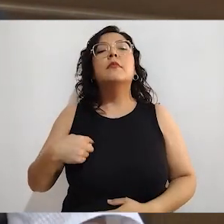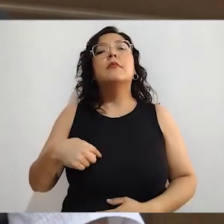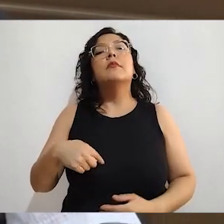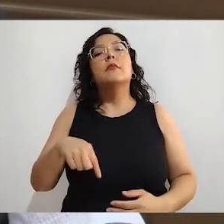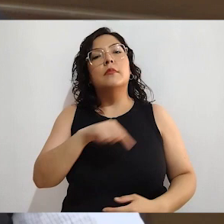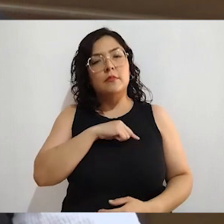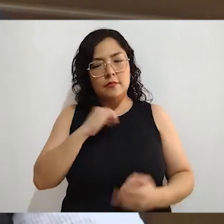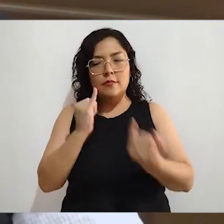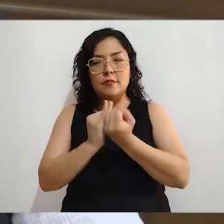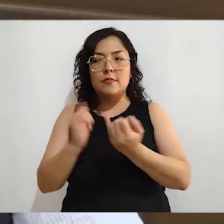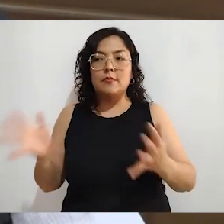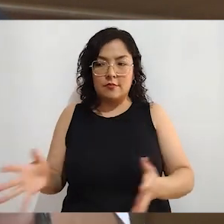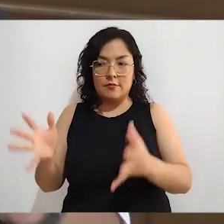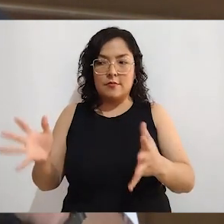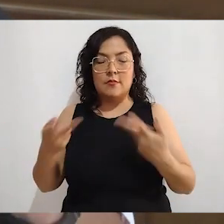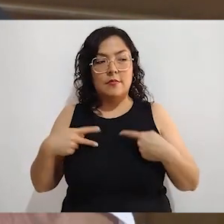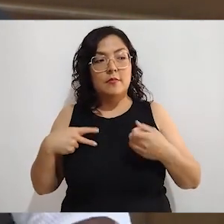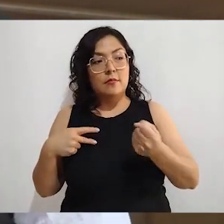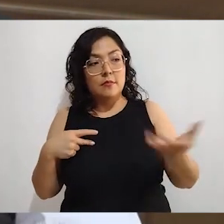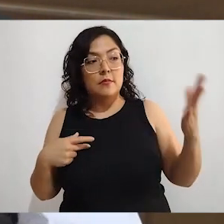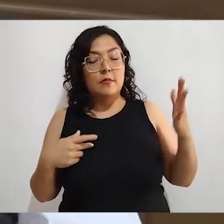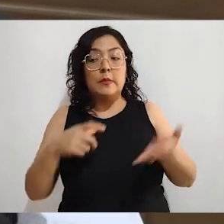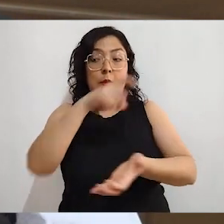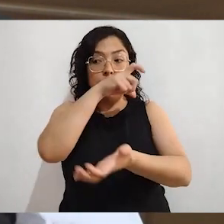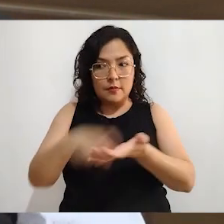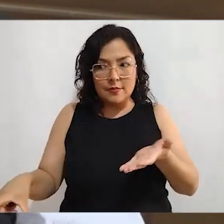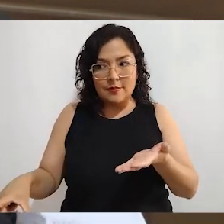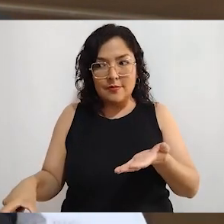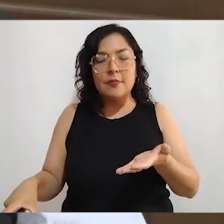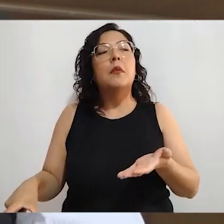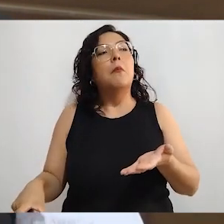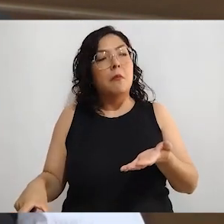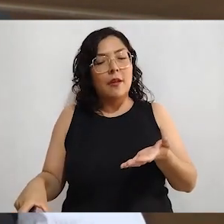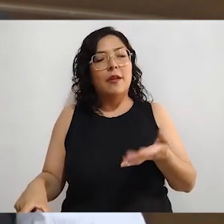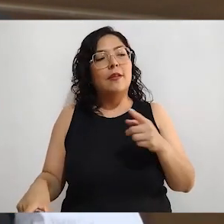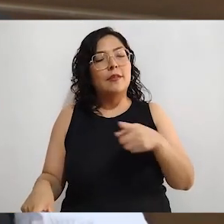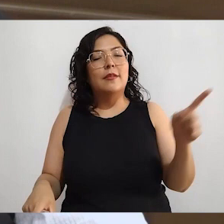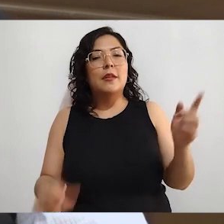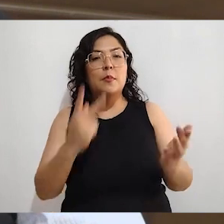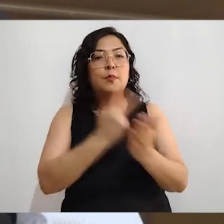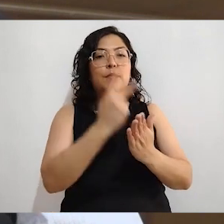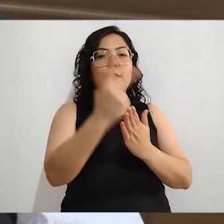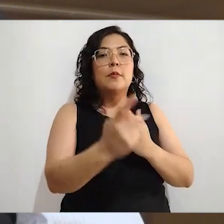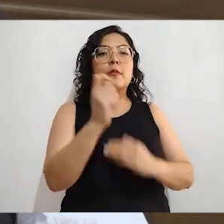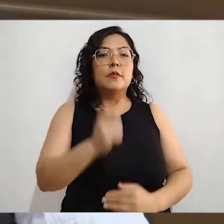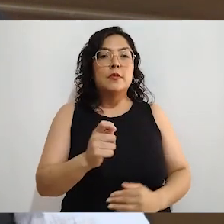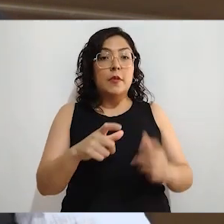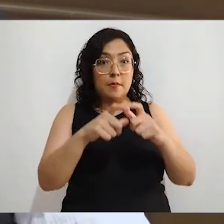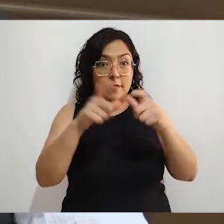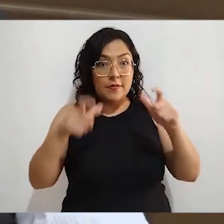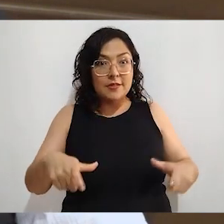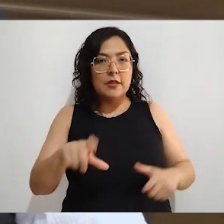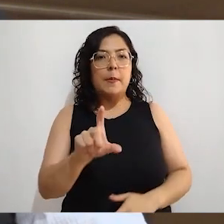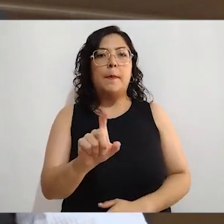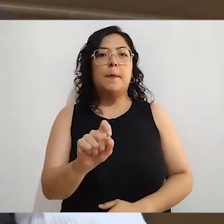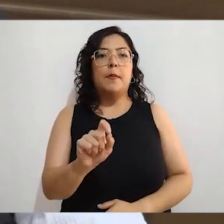la ciudadanía, para el caso de nosotros. Bueno, hicieron la promesa de que iba a haber un 20% de descuento en sus pasteles para aquel que llegara